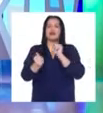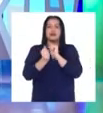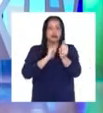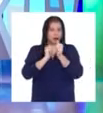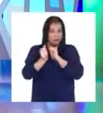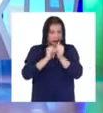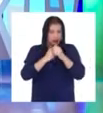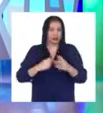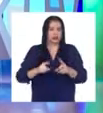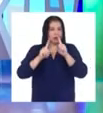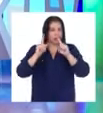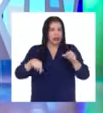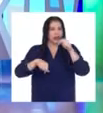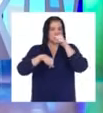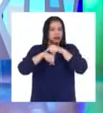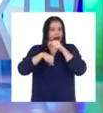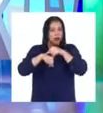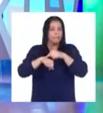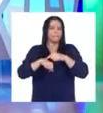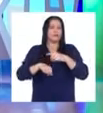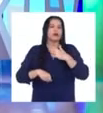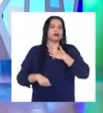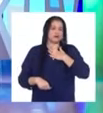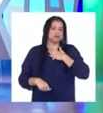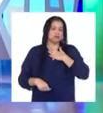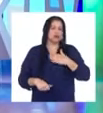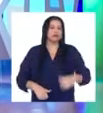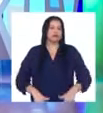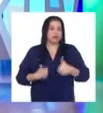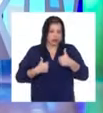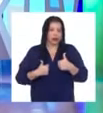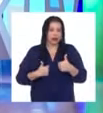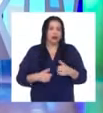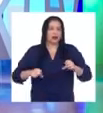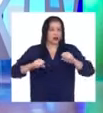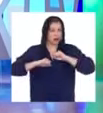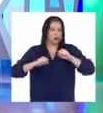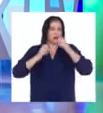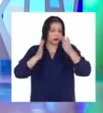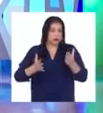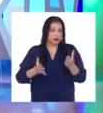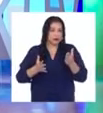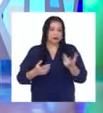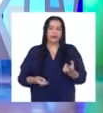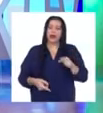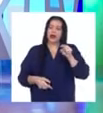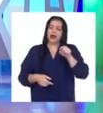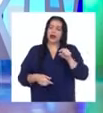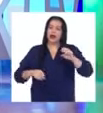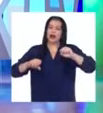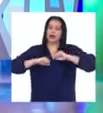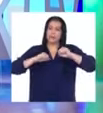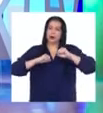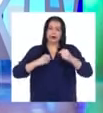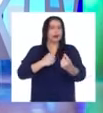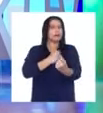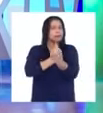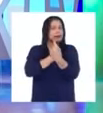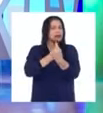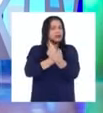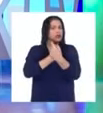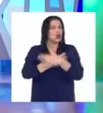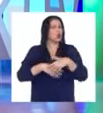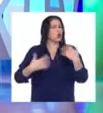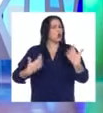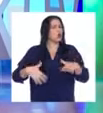en diferentes etapas de mi vida como deportista. El deporte me fue enseñando lecciones importantes